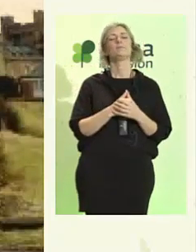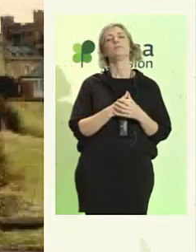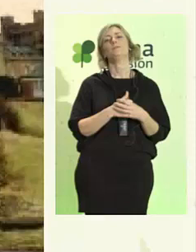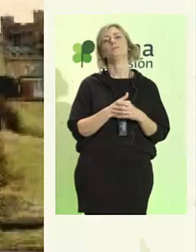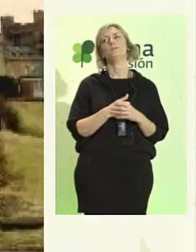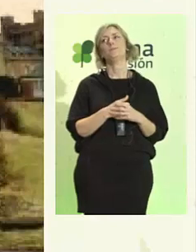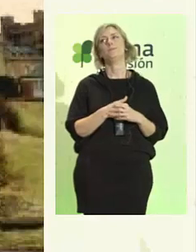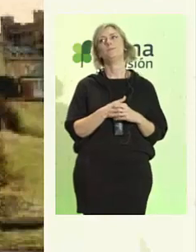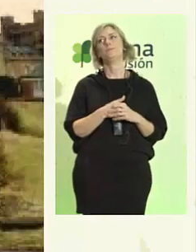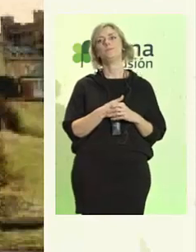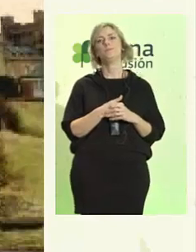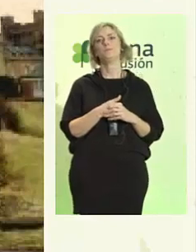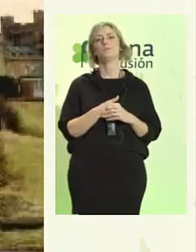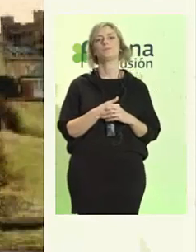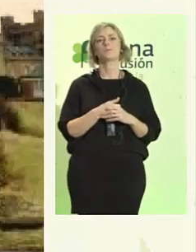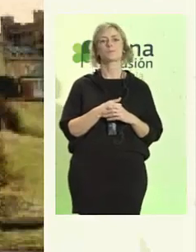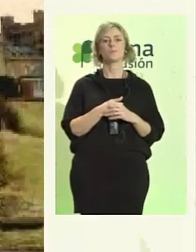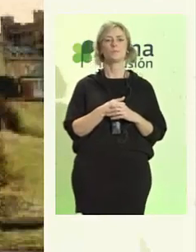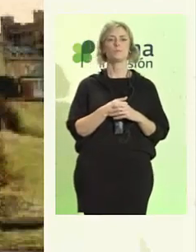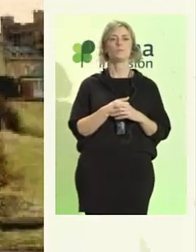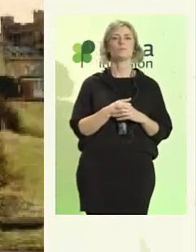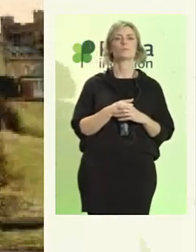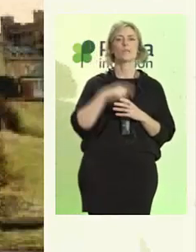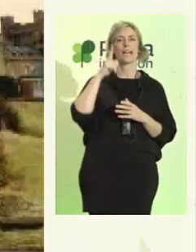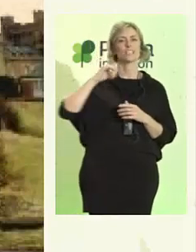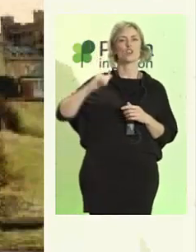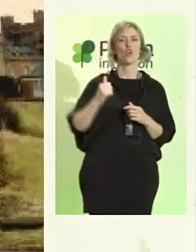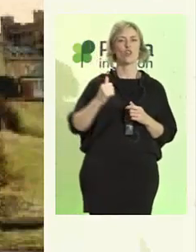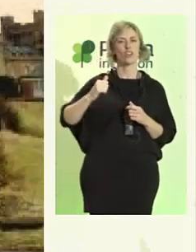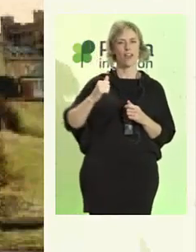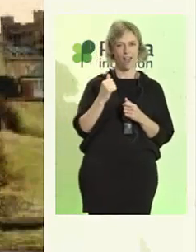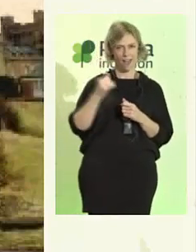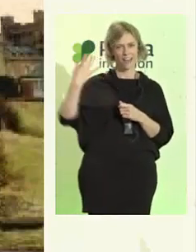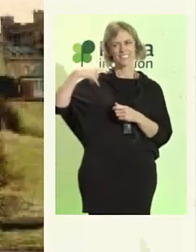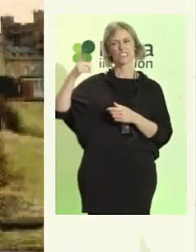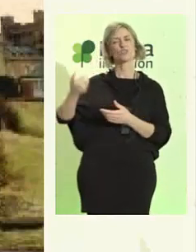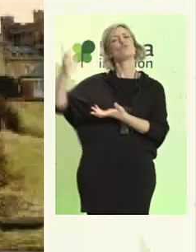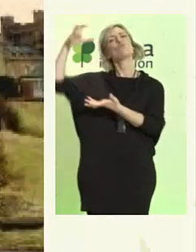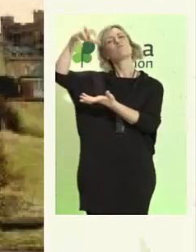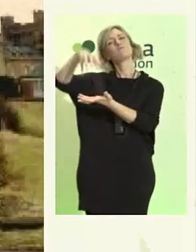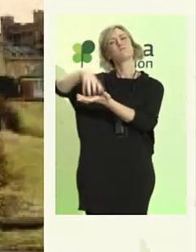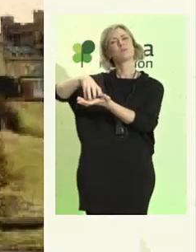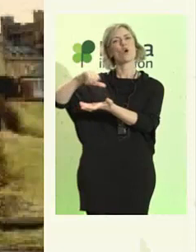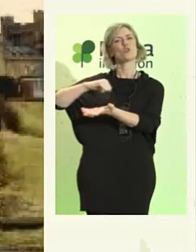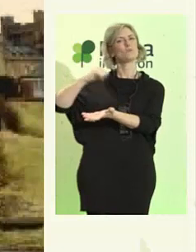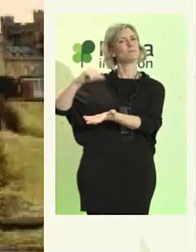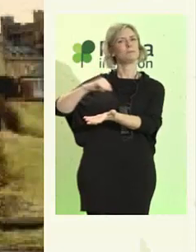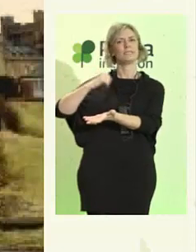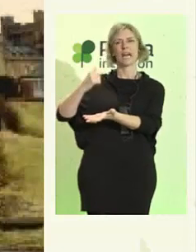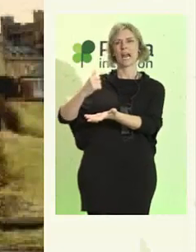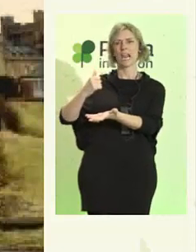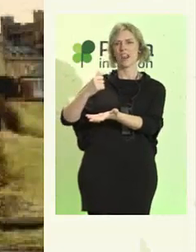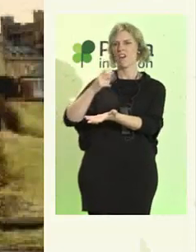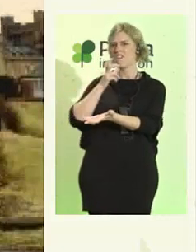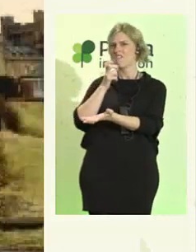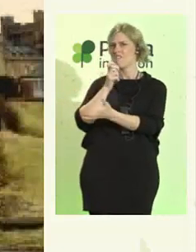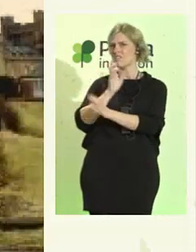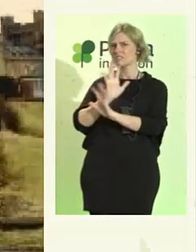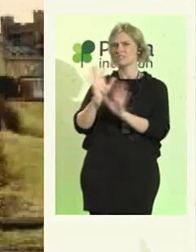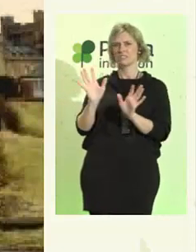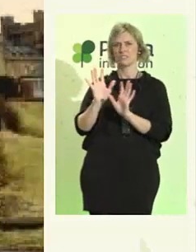Este es un centro bastante espantoso. Y yo intentaba ayudar a que las personas